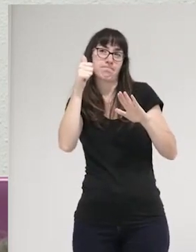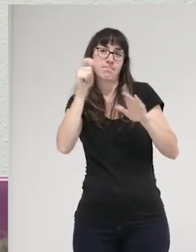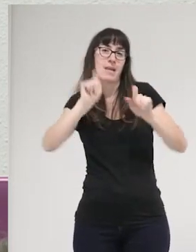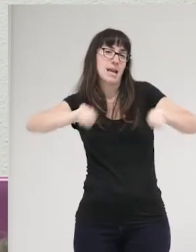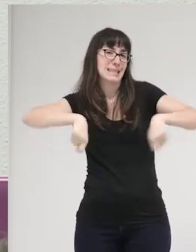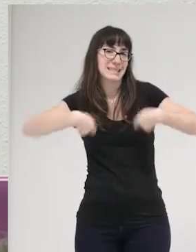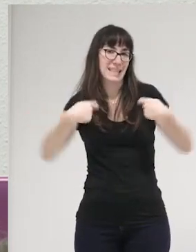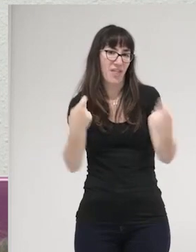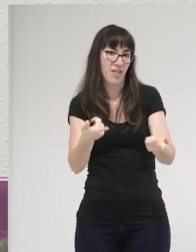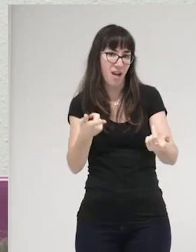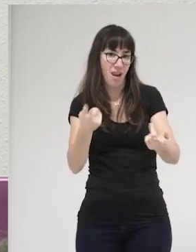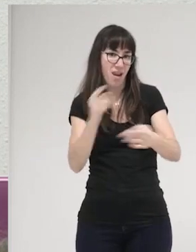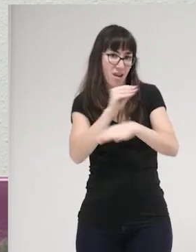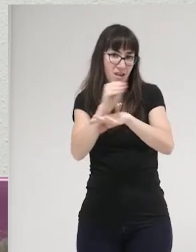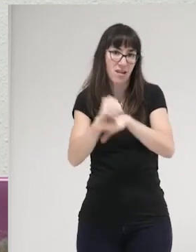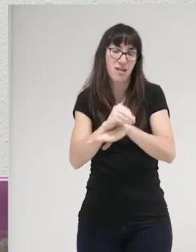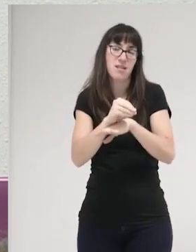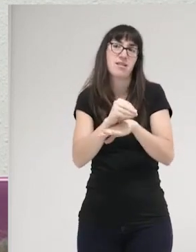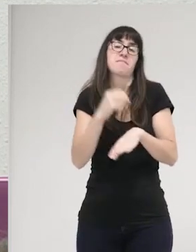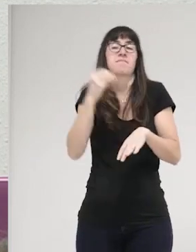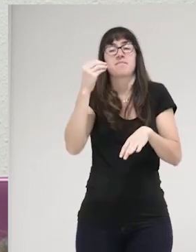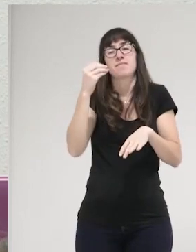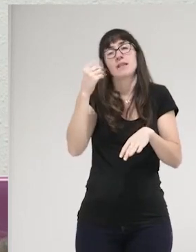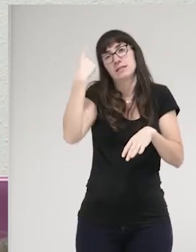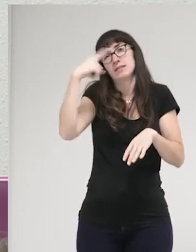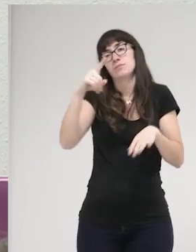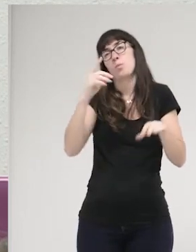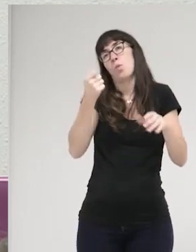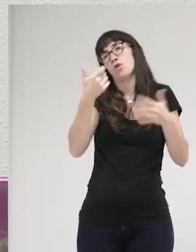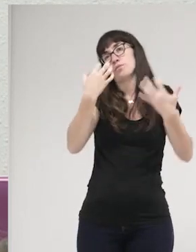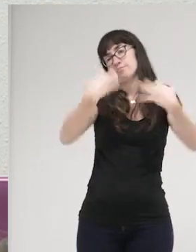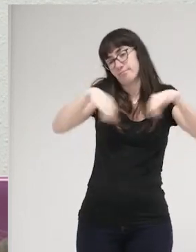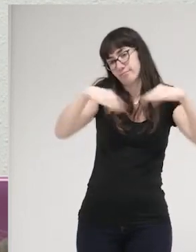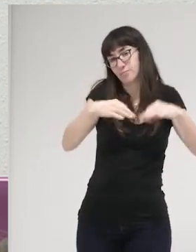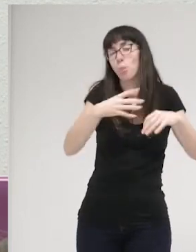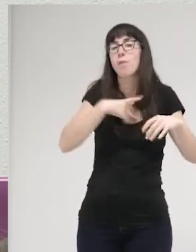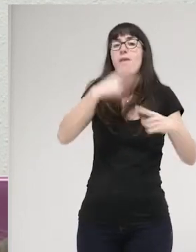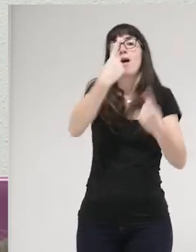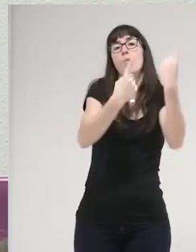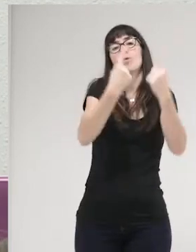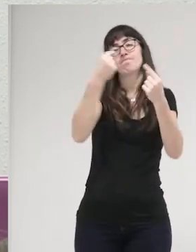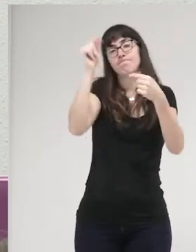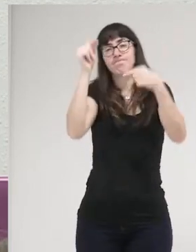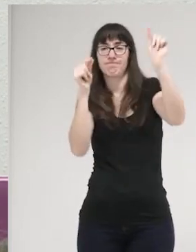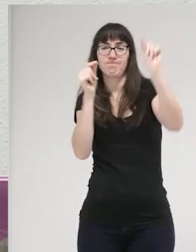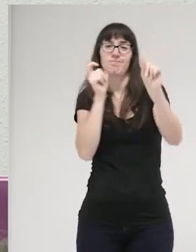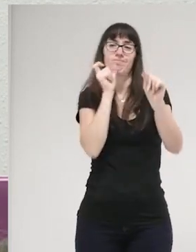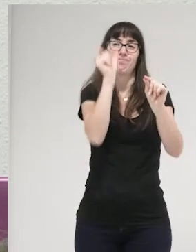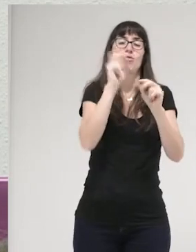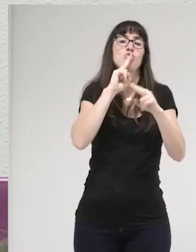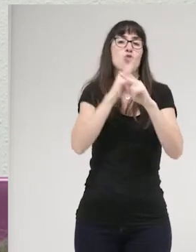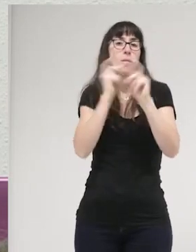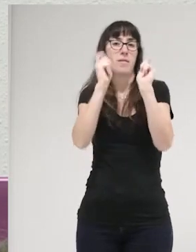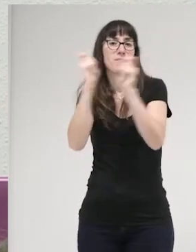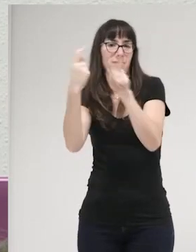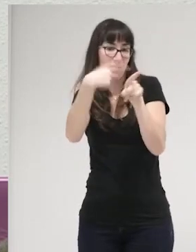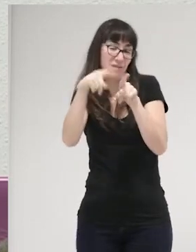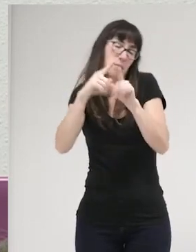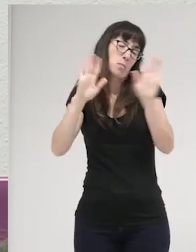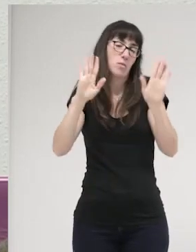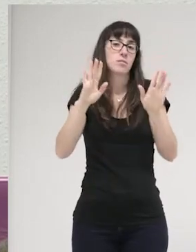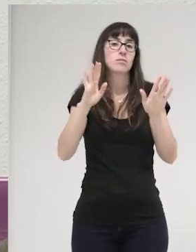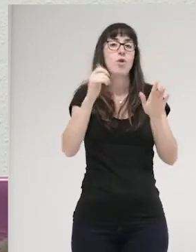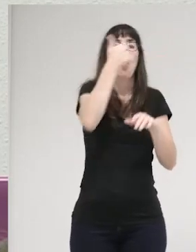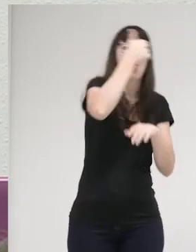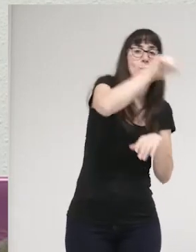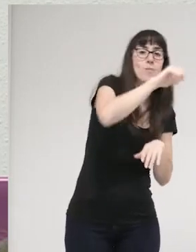simple y que ahí habría gente que igual tendría sus matices a la hora de de nombrarlos pero hay una tanto a la hora de definir a los